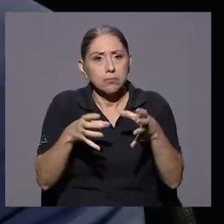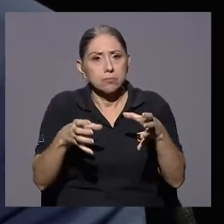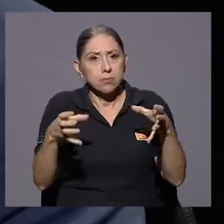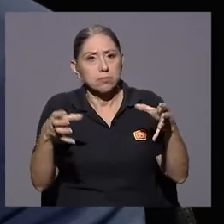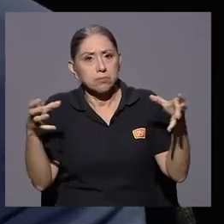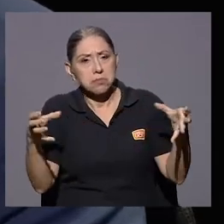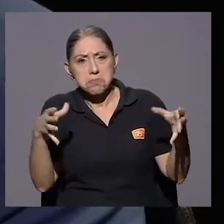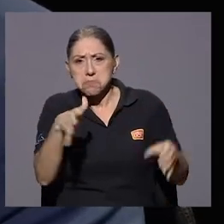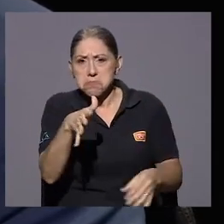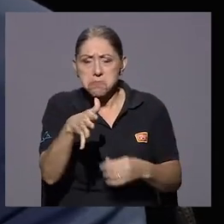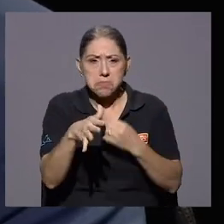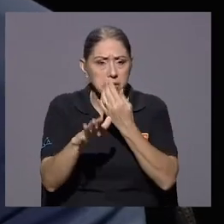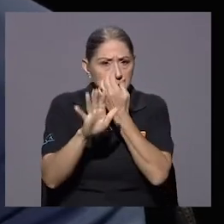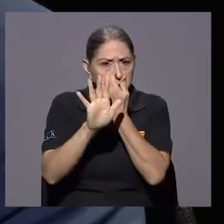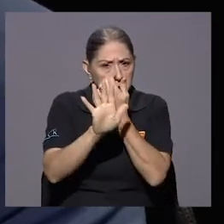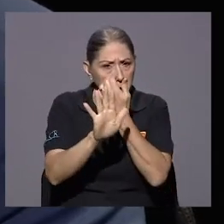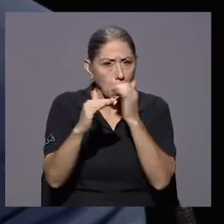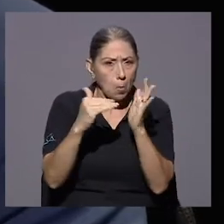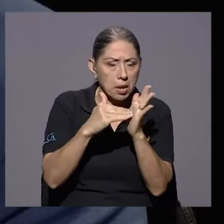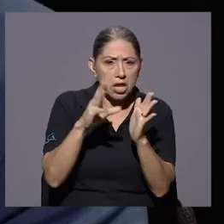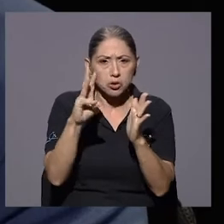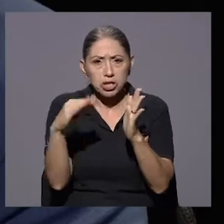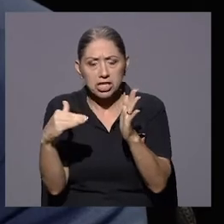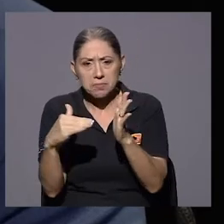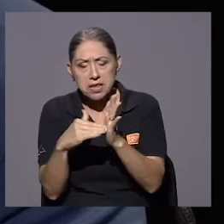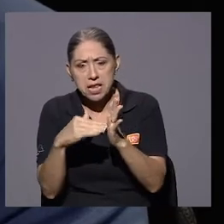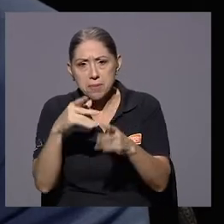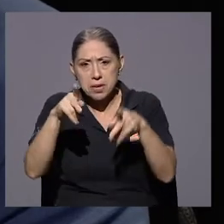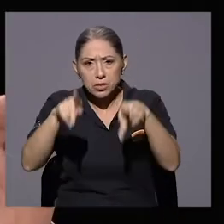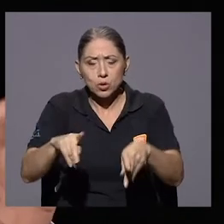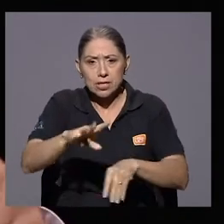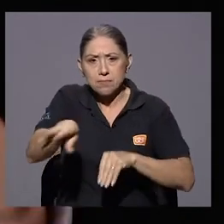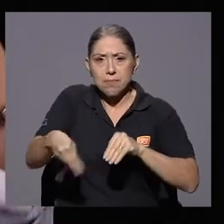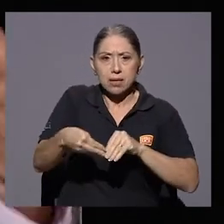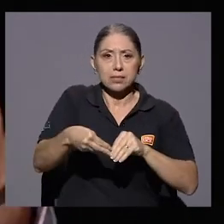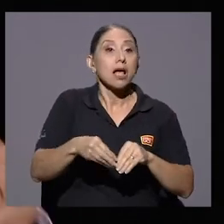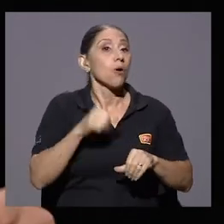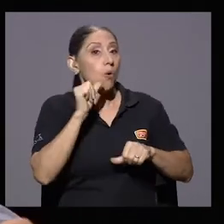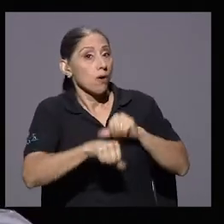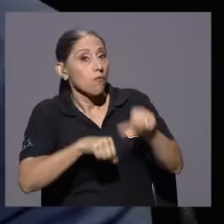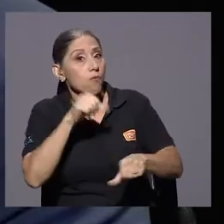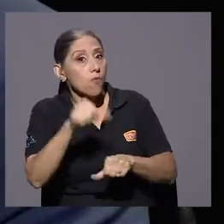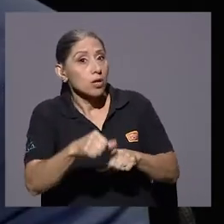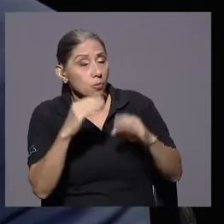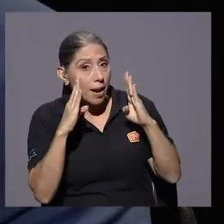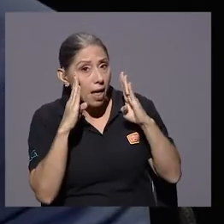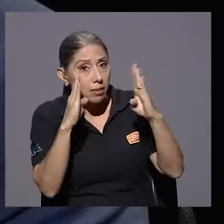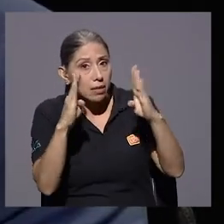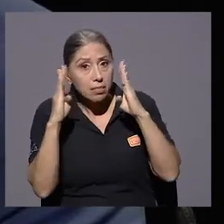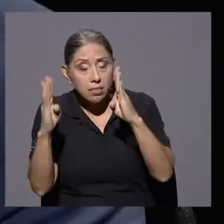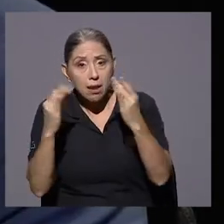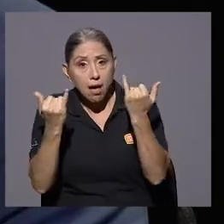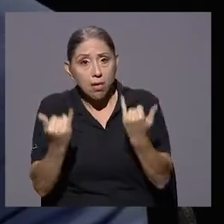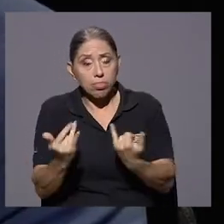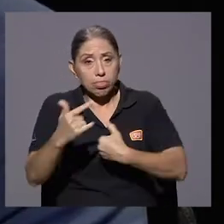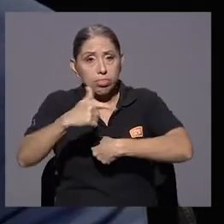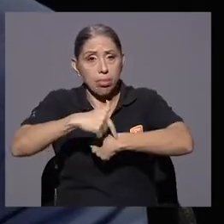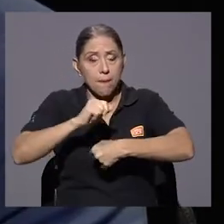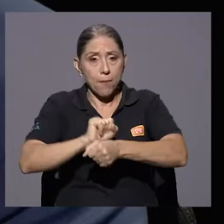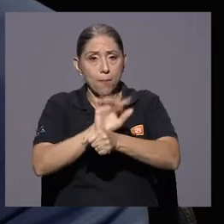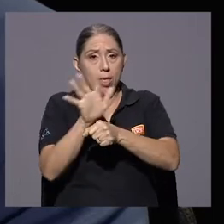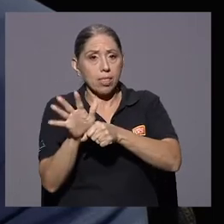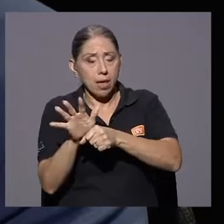entre 5 mil y 100 mil funcionarios de más. Un esfuerzo para atender la pandemia. Para atender la pandemia, correcto. Y